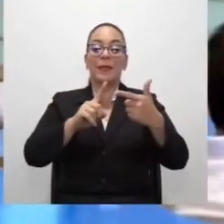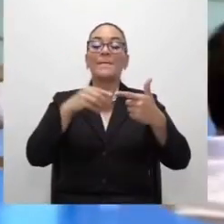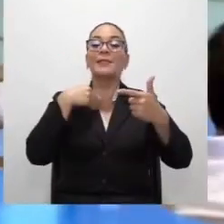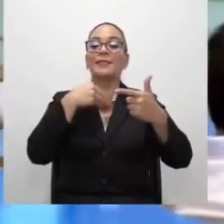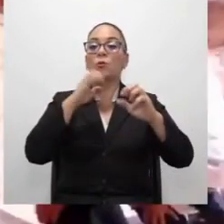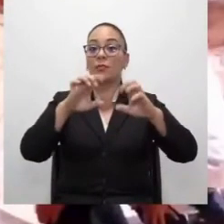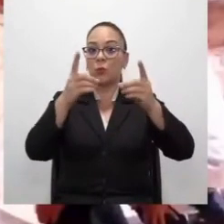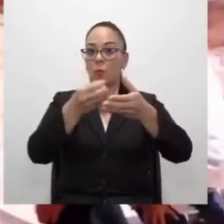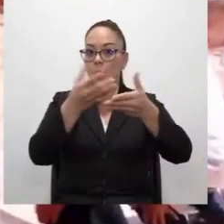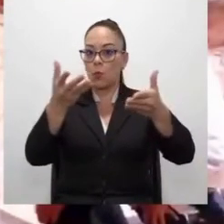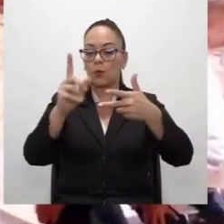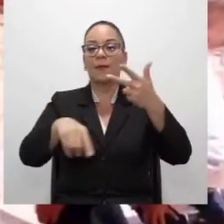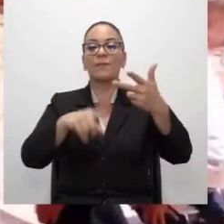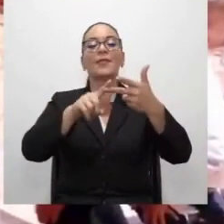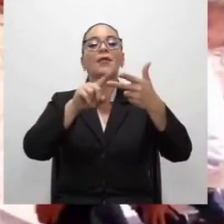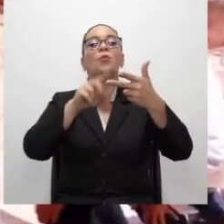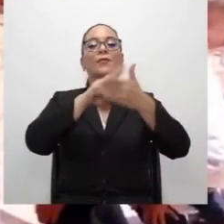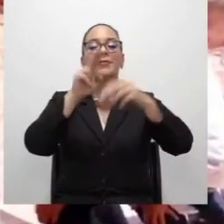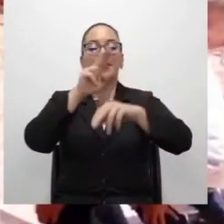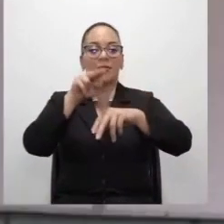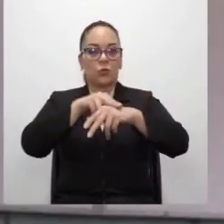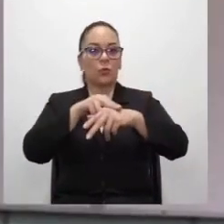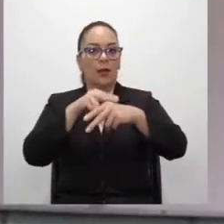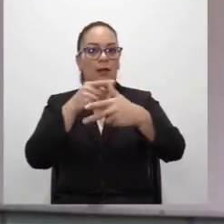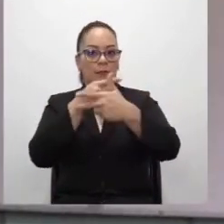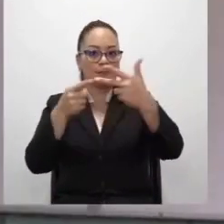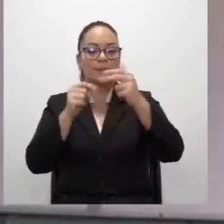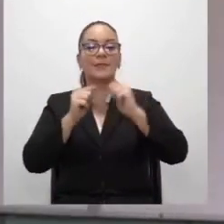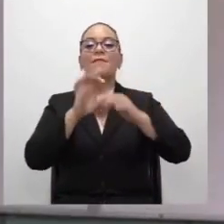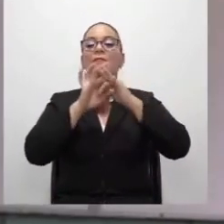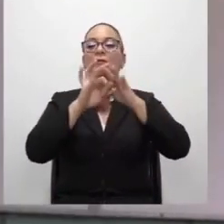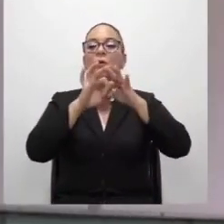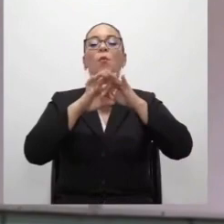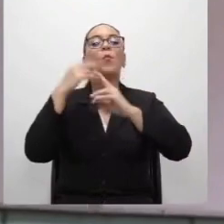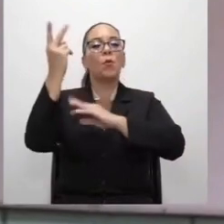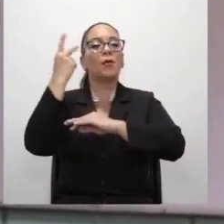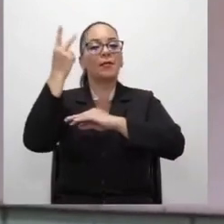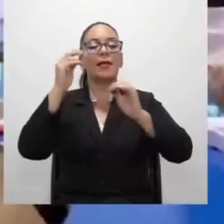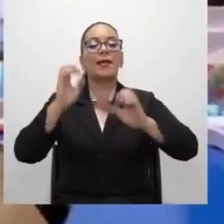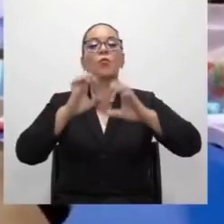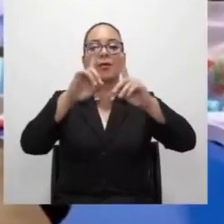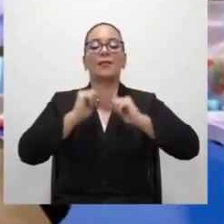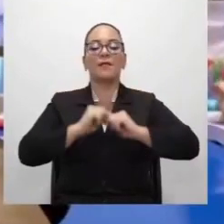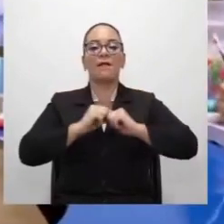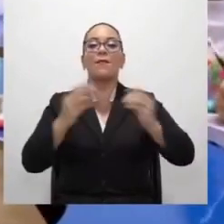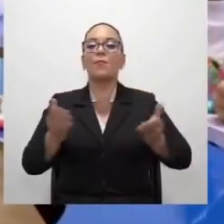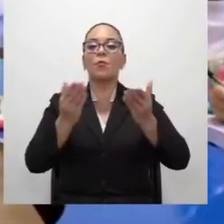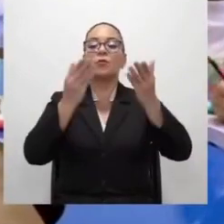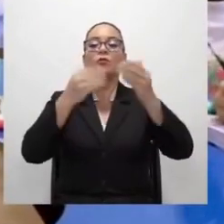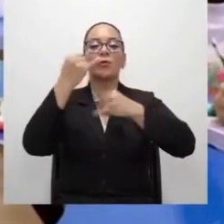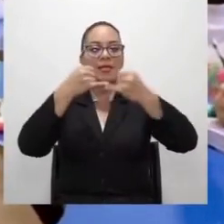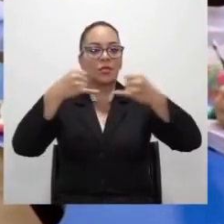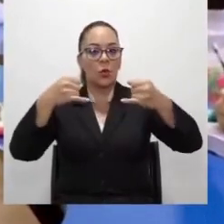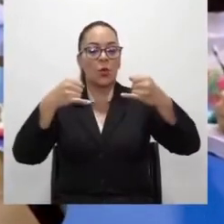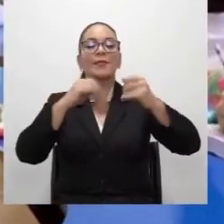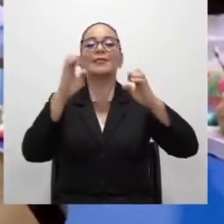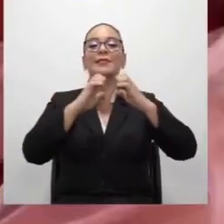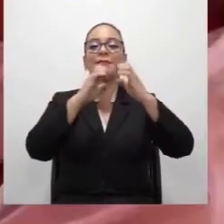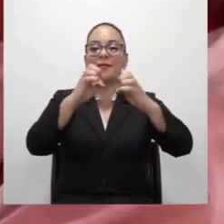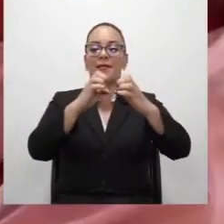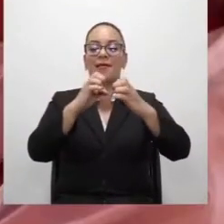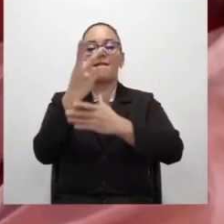Pública y la Universidad Nacional en el marco de la política educativa de promoción de idiomas y la estrategia de